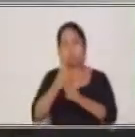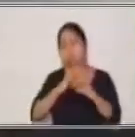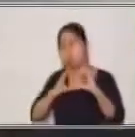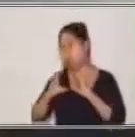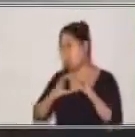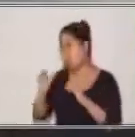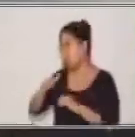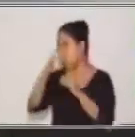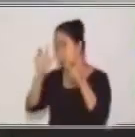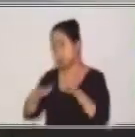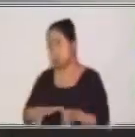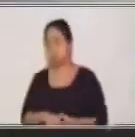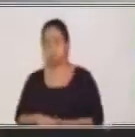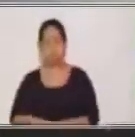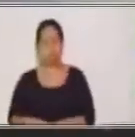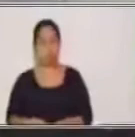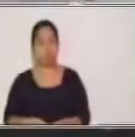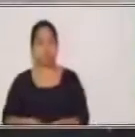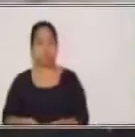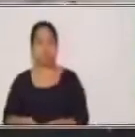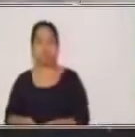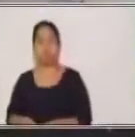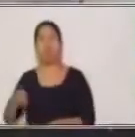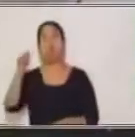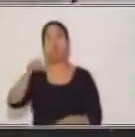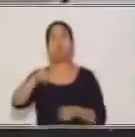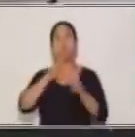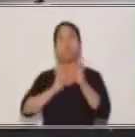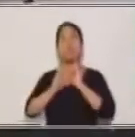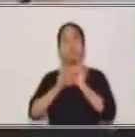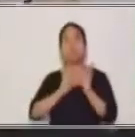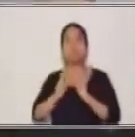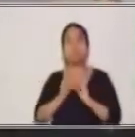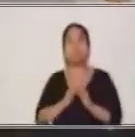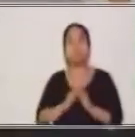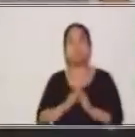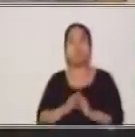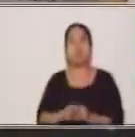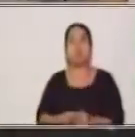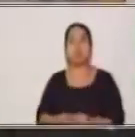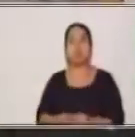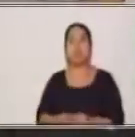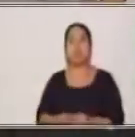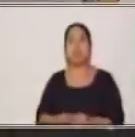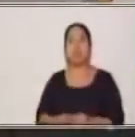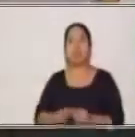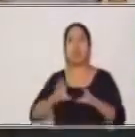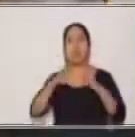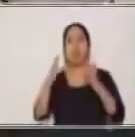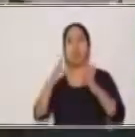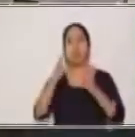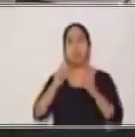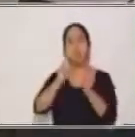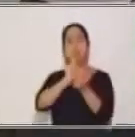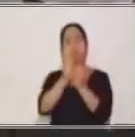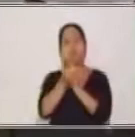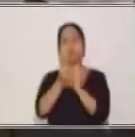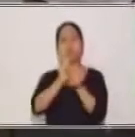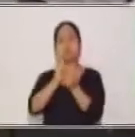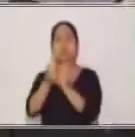Vamos a hablar un poquito sobre cómo se van dando los cambios ya al utilizar